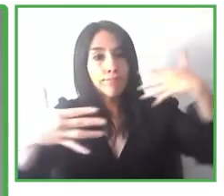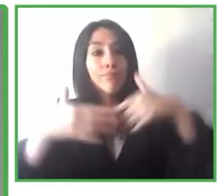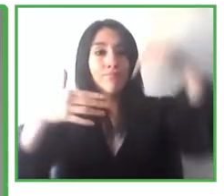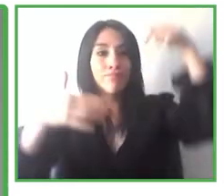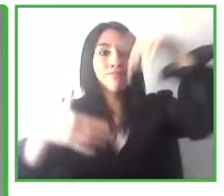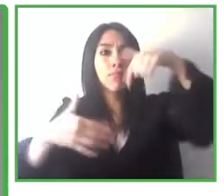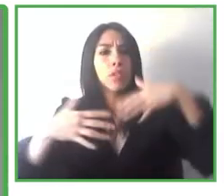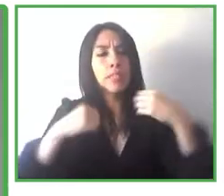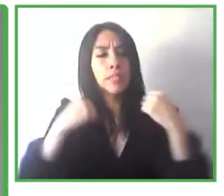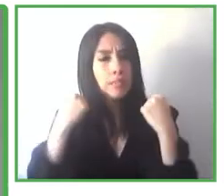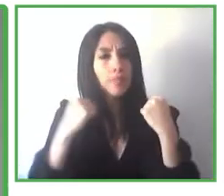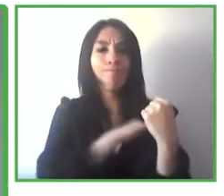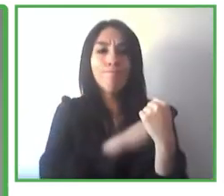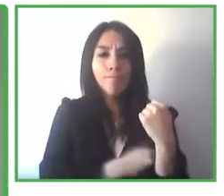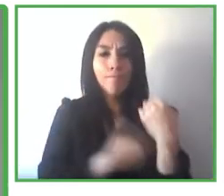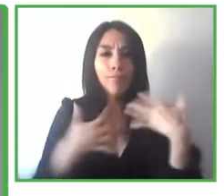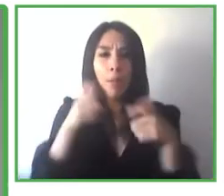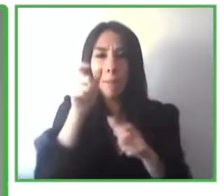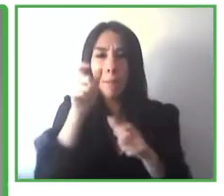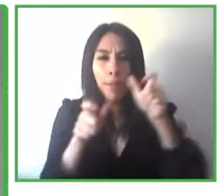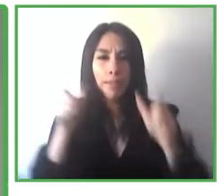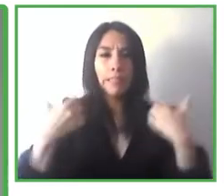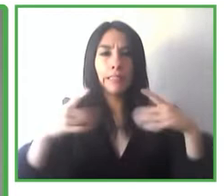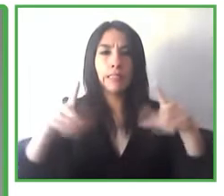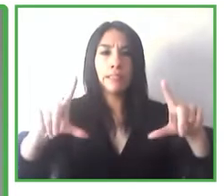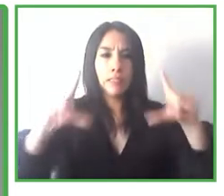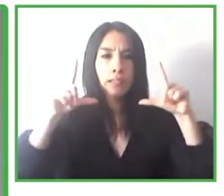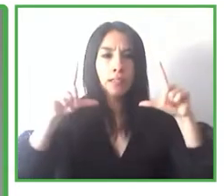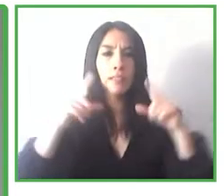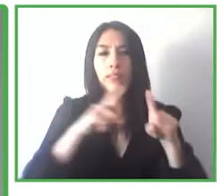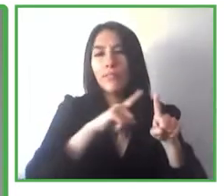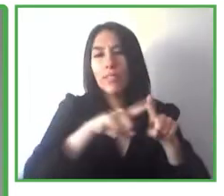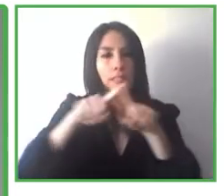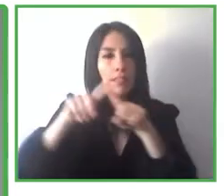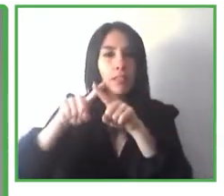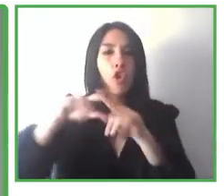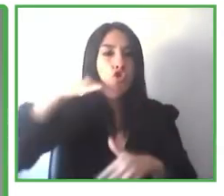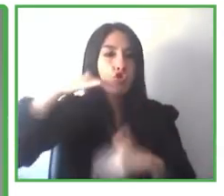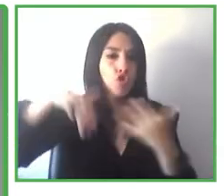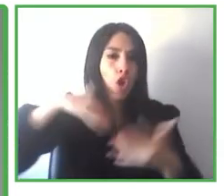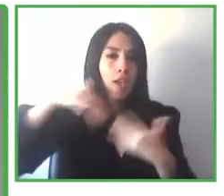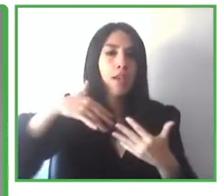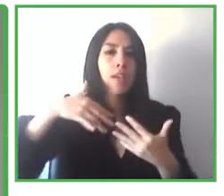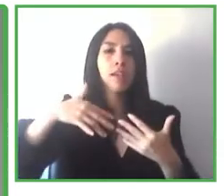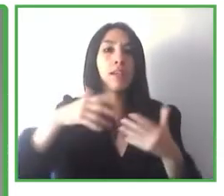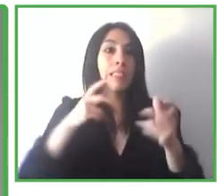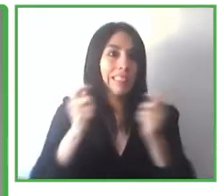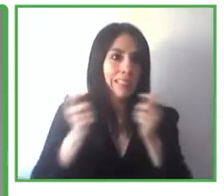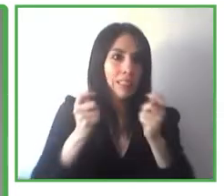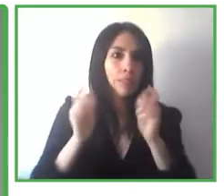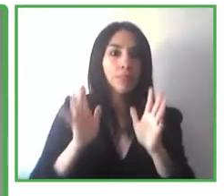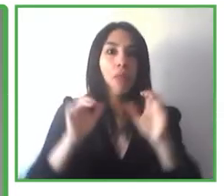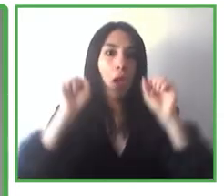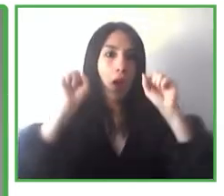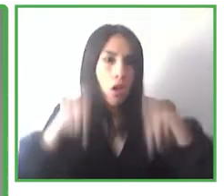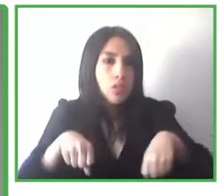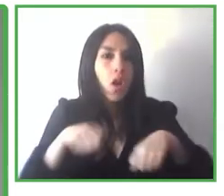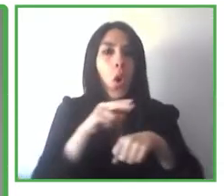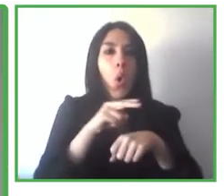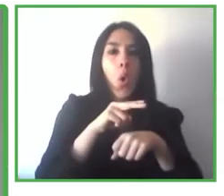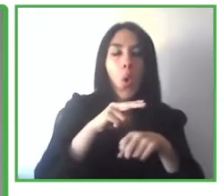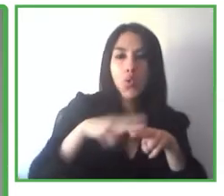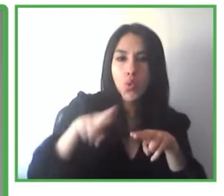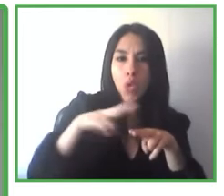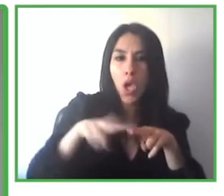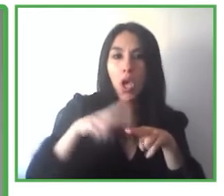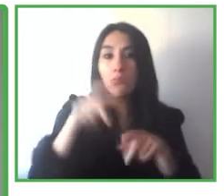ámbitos socioeconómicos. Y que puede ser utilizada por distintos actores, instituciones, y